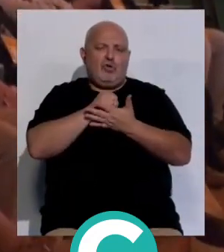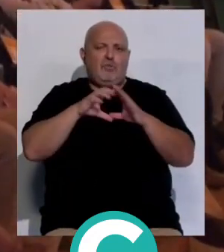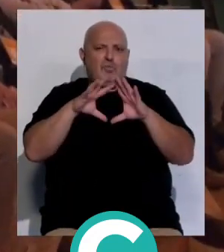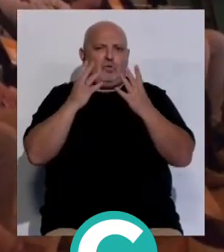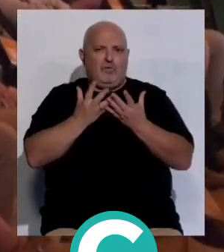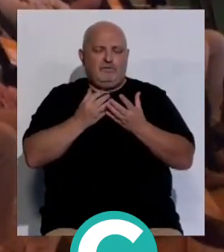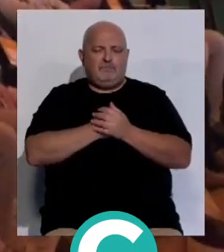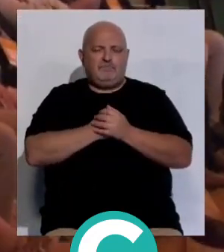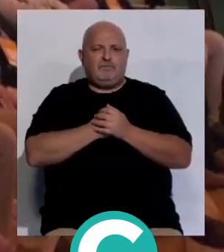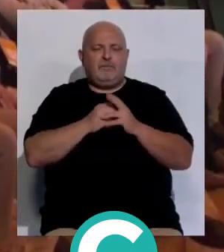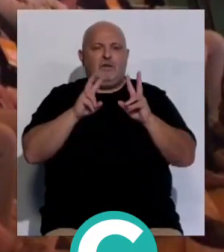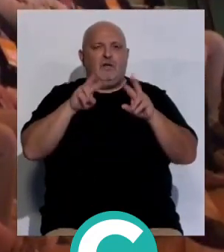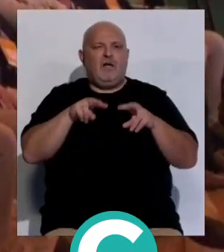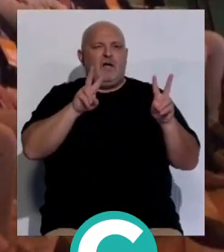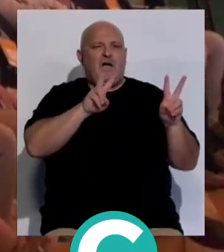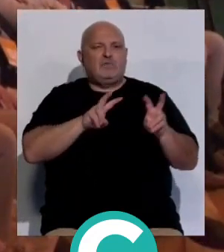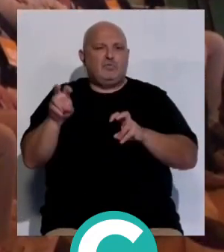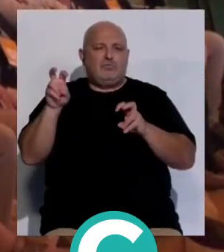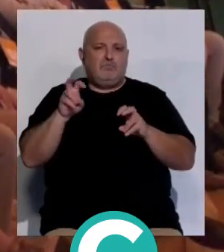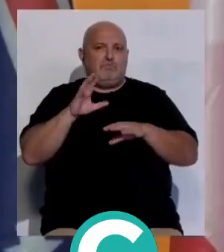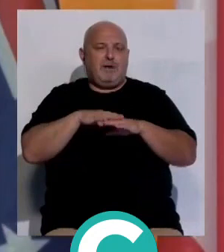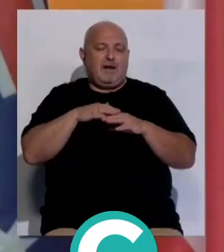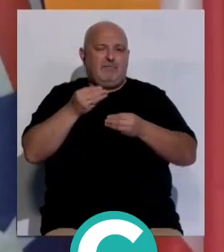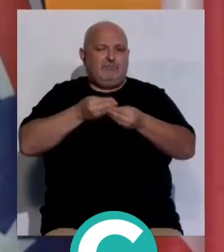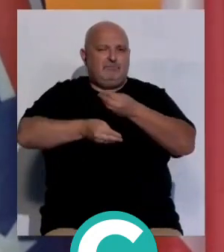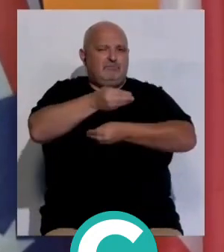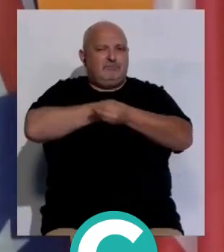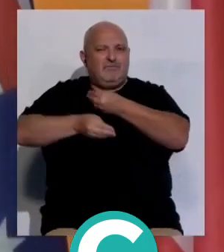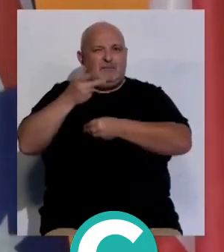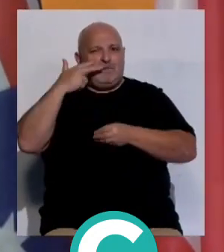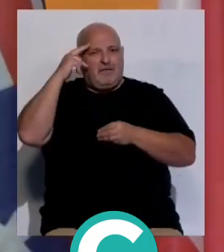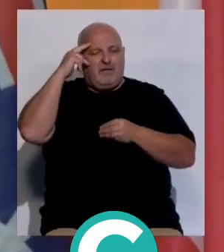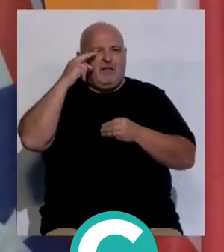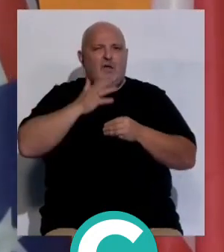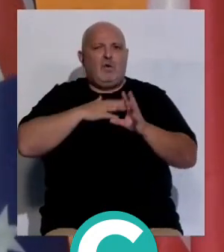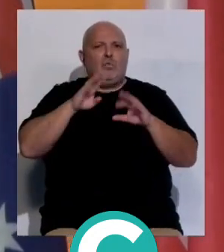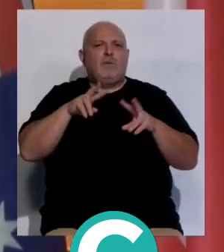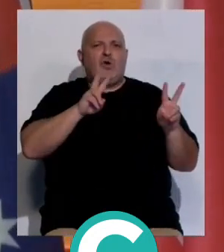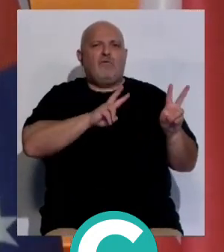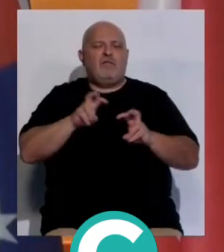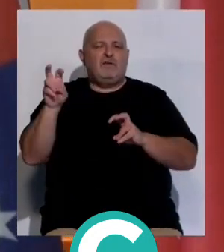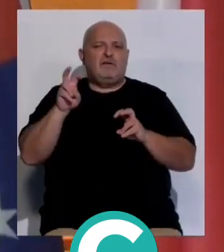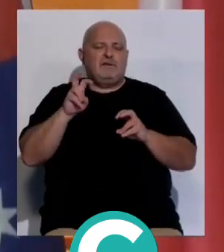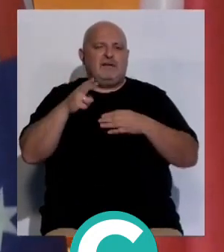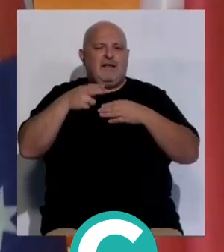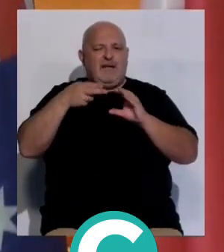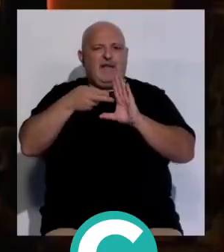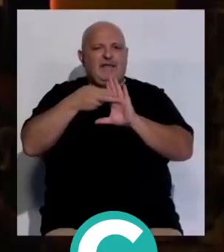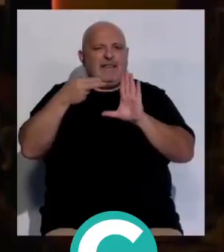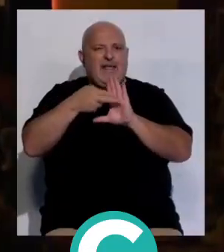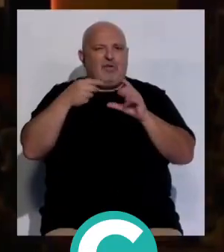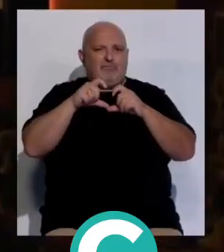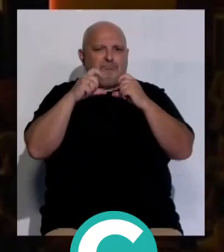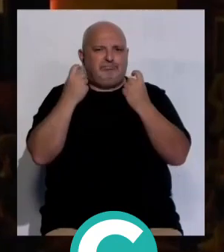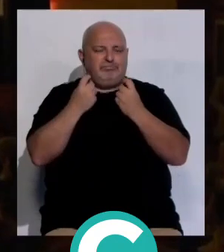del planeta. Entre los asuntos a revisar y para el intercambio de experiencias están las últimas novedades sobre etiquetado electrónico,